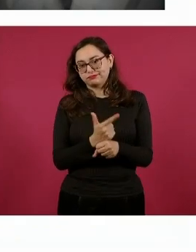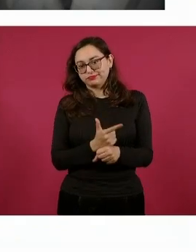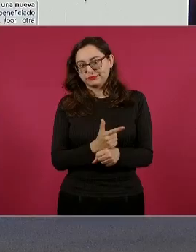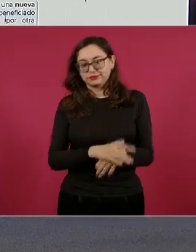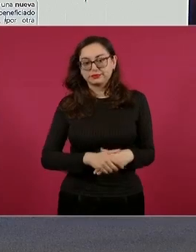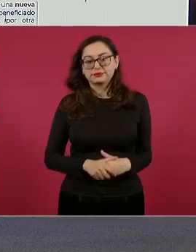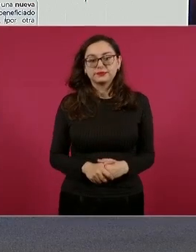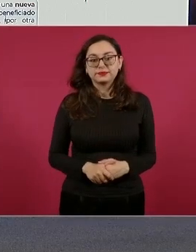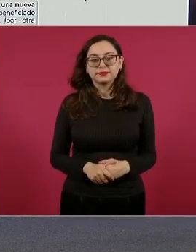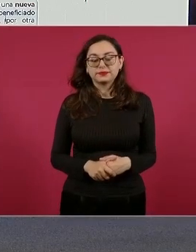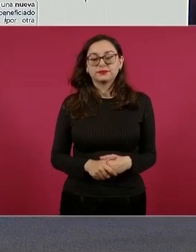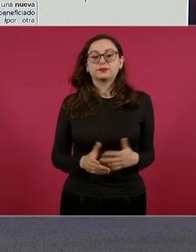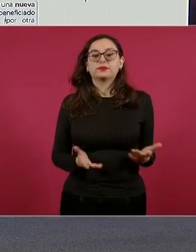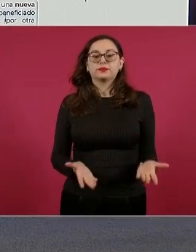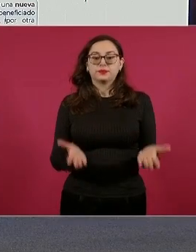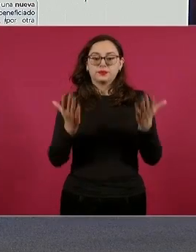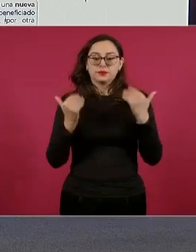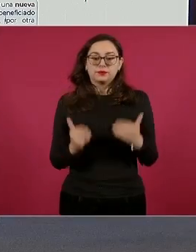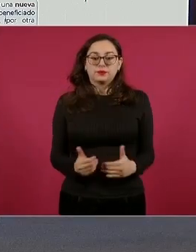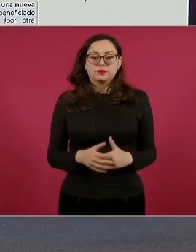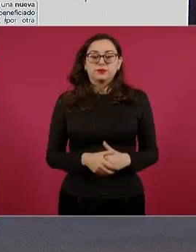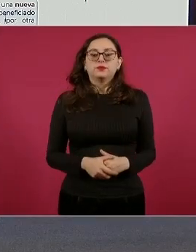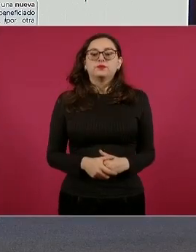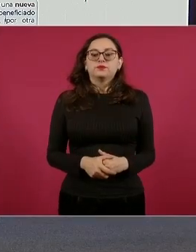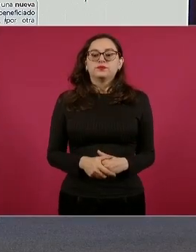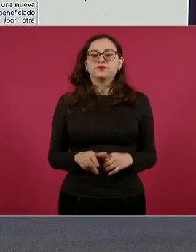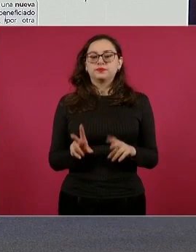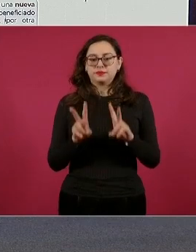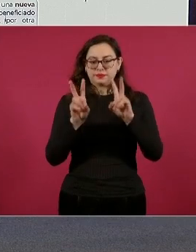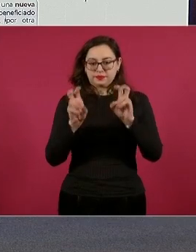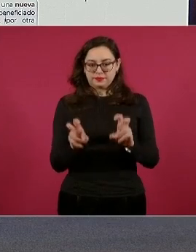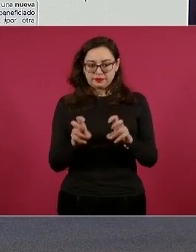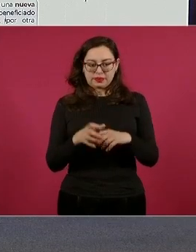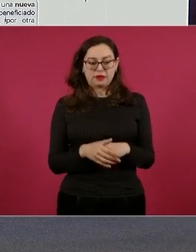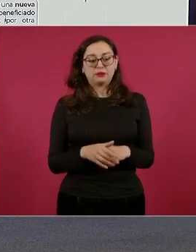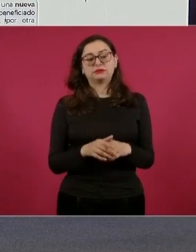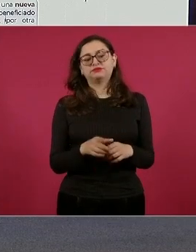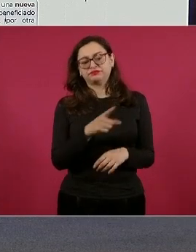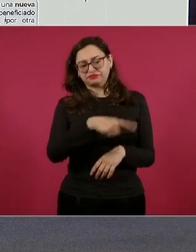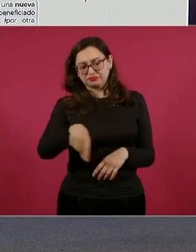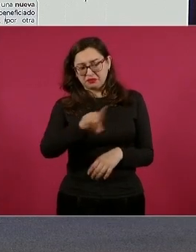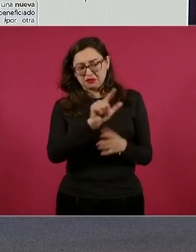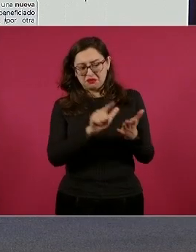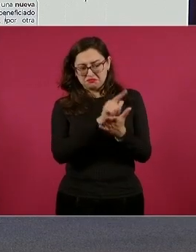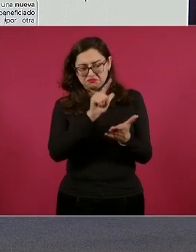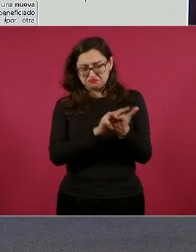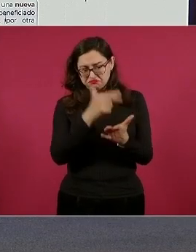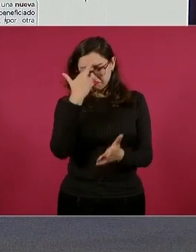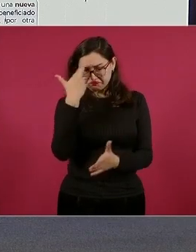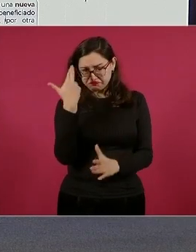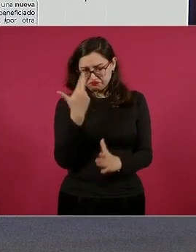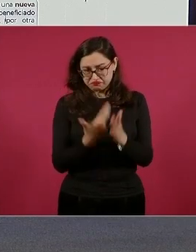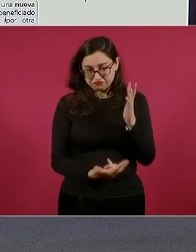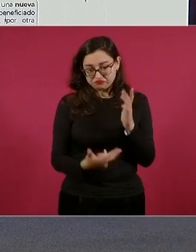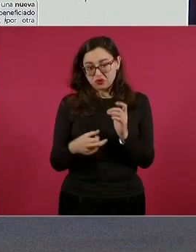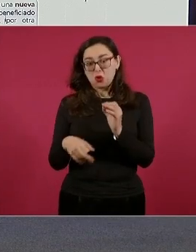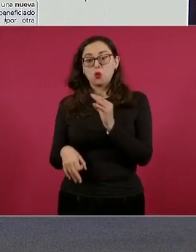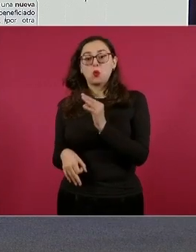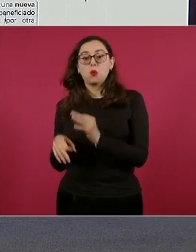Adelante. Y en jueces que favorecen a presuntos delincuentes, tenemos este caso,